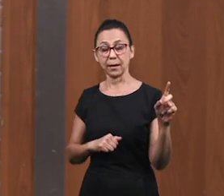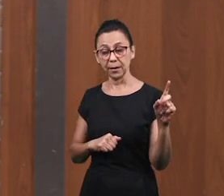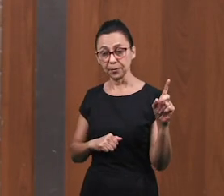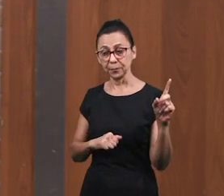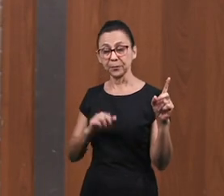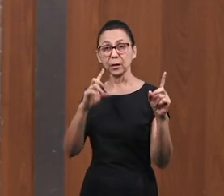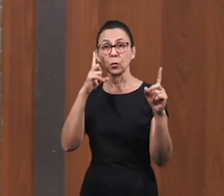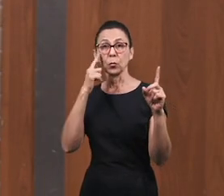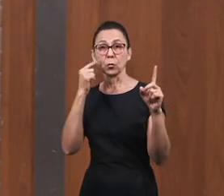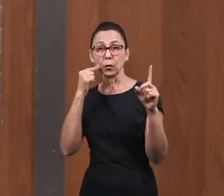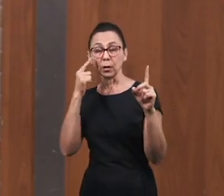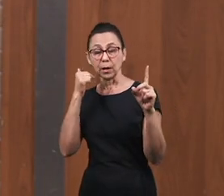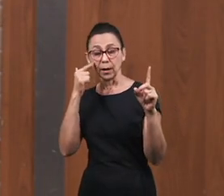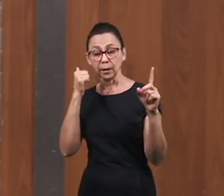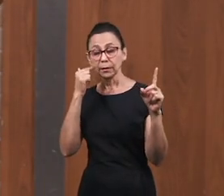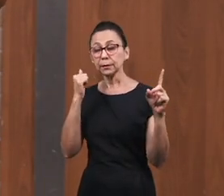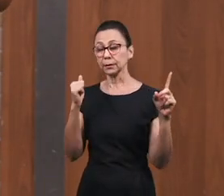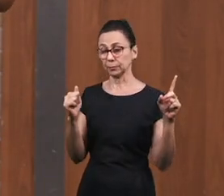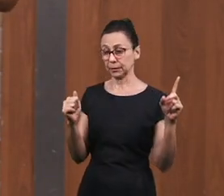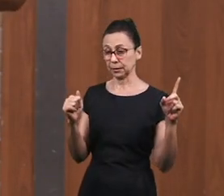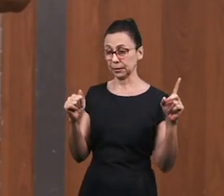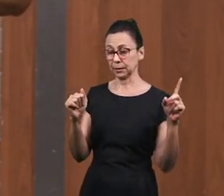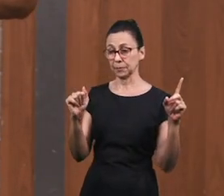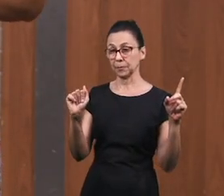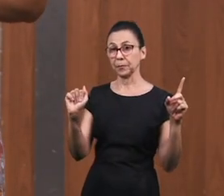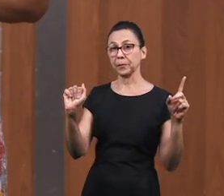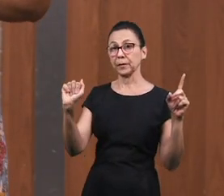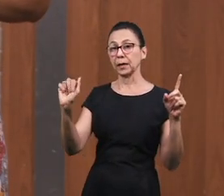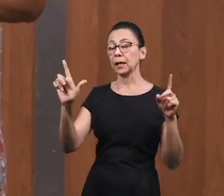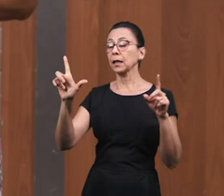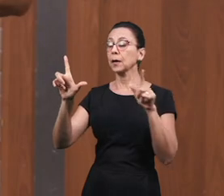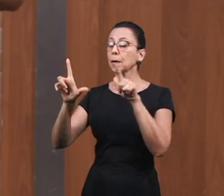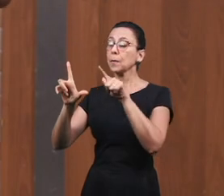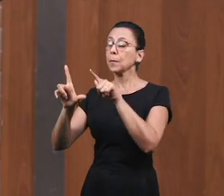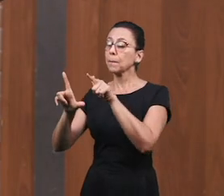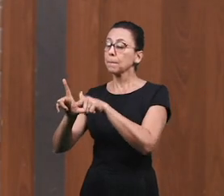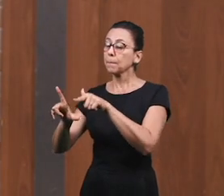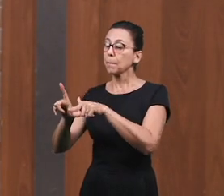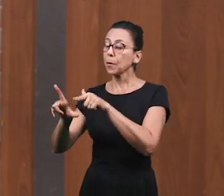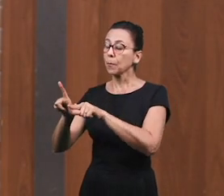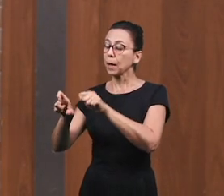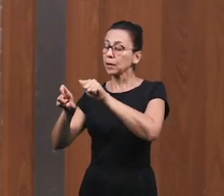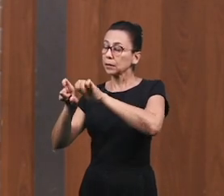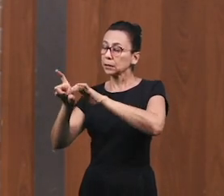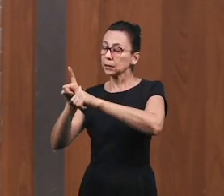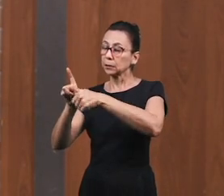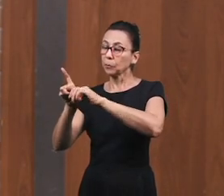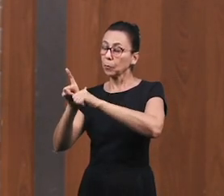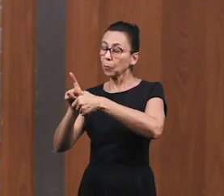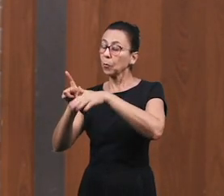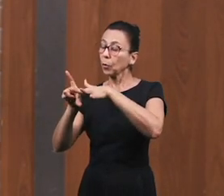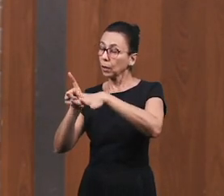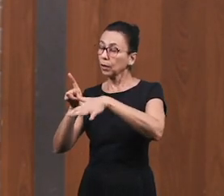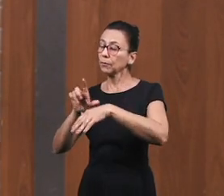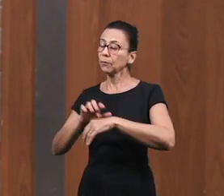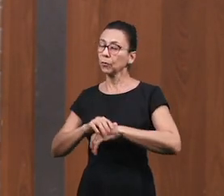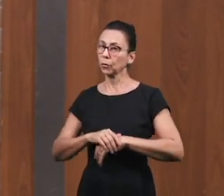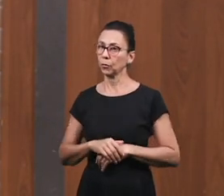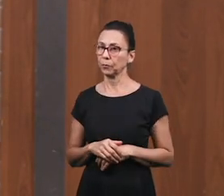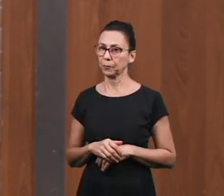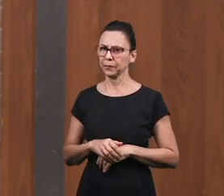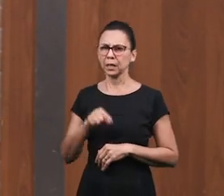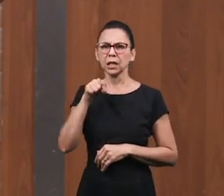Continúa hablando Con Simón Simón No me diste un beso Cuando llegué aquí No me saludaste